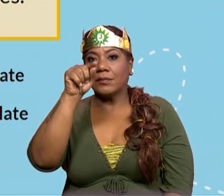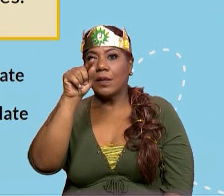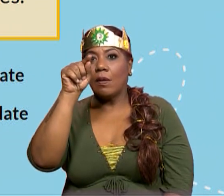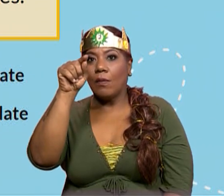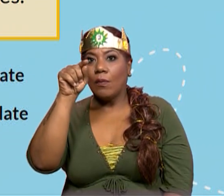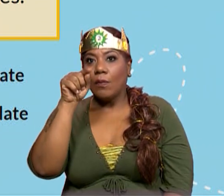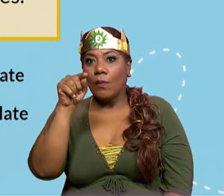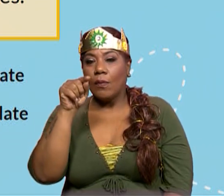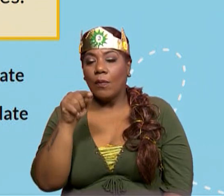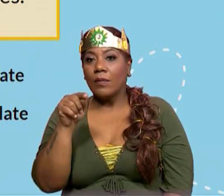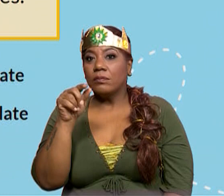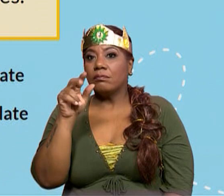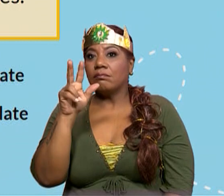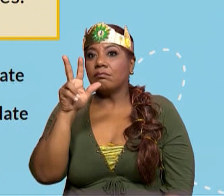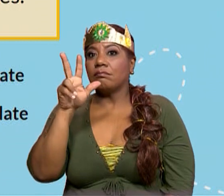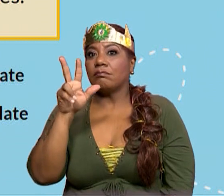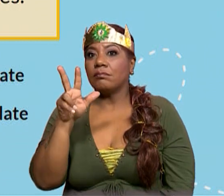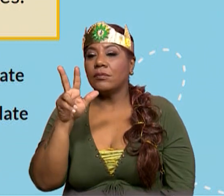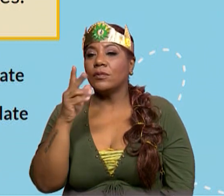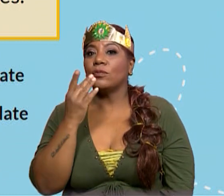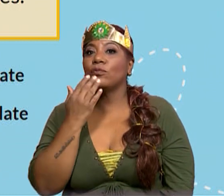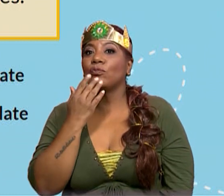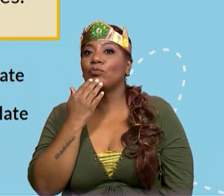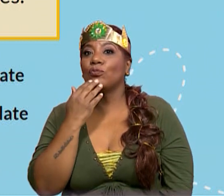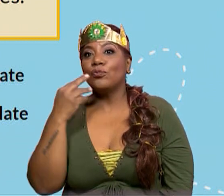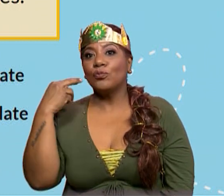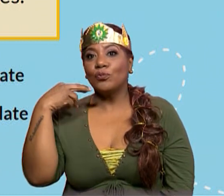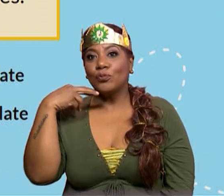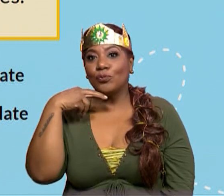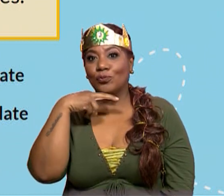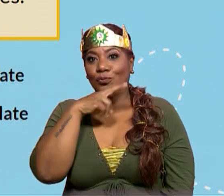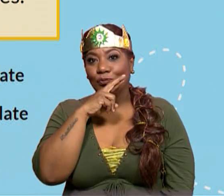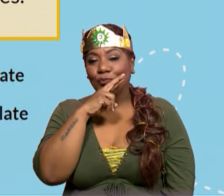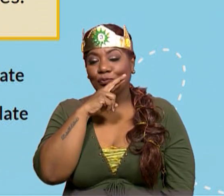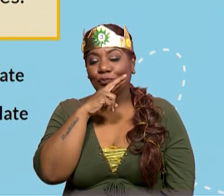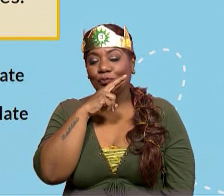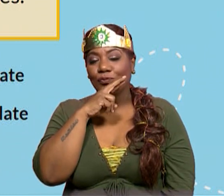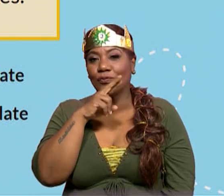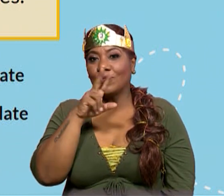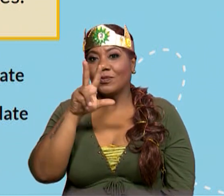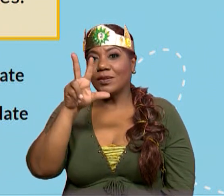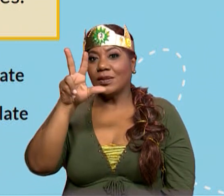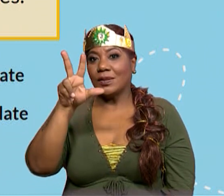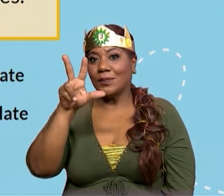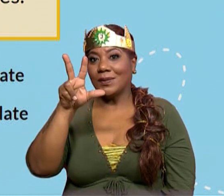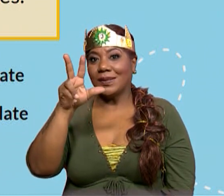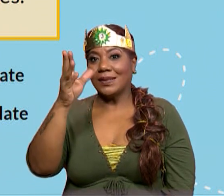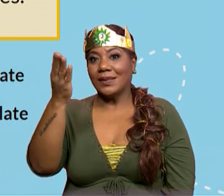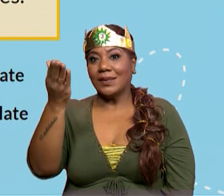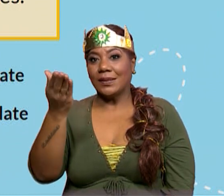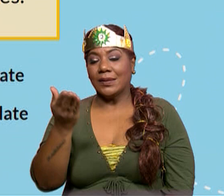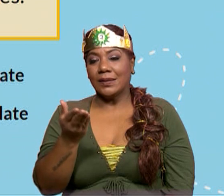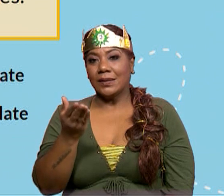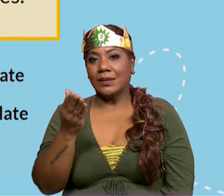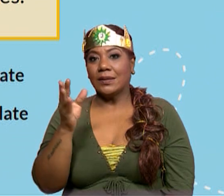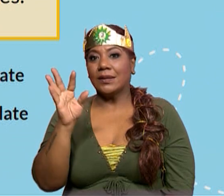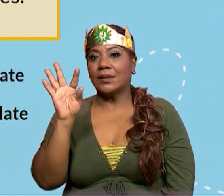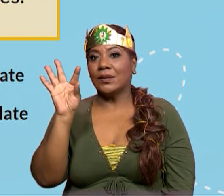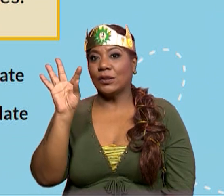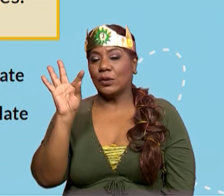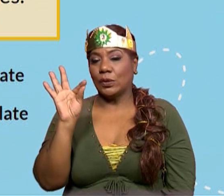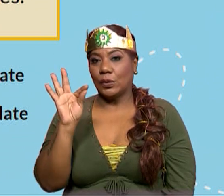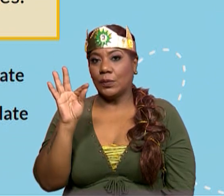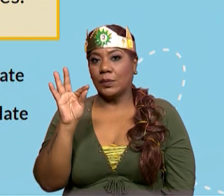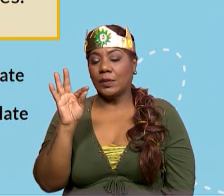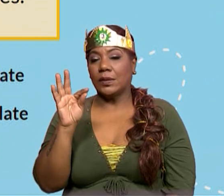que están señaladas en color rojo, ahora vamos a tener tres novenos. El número de arriba me indica